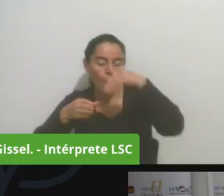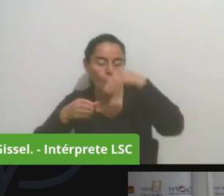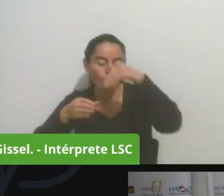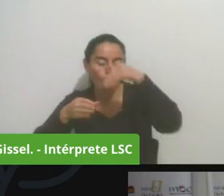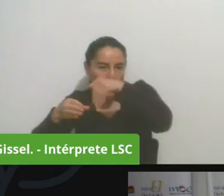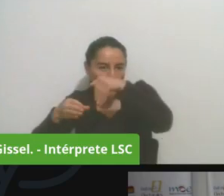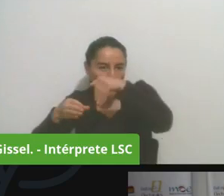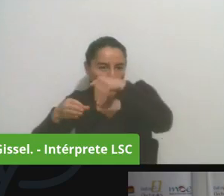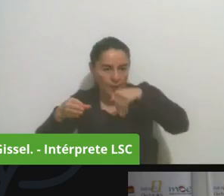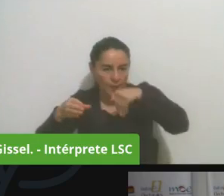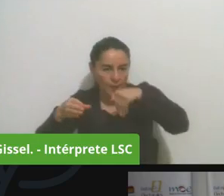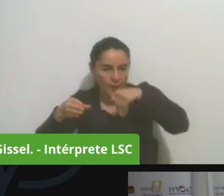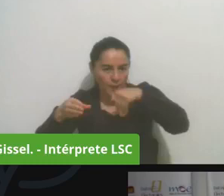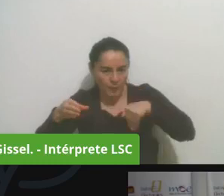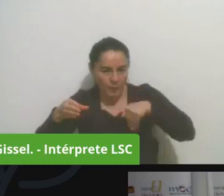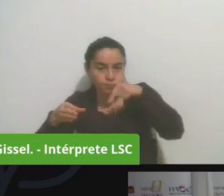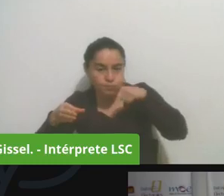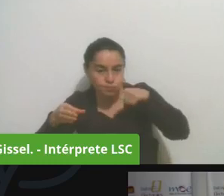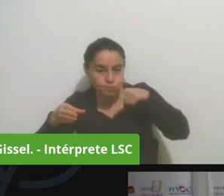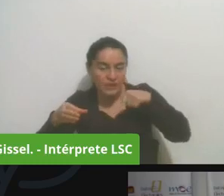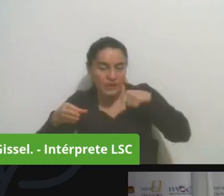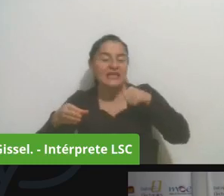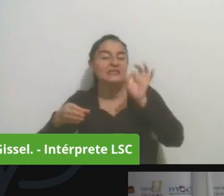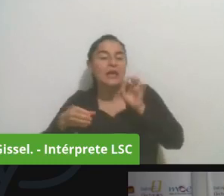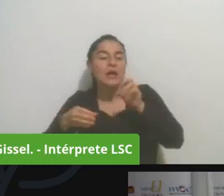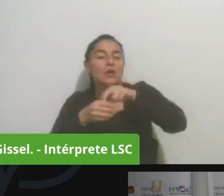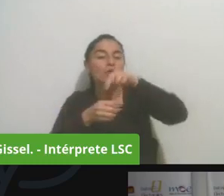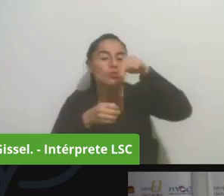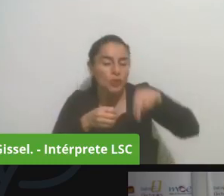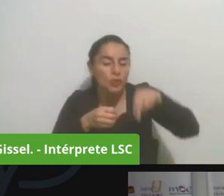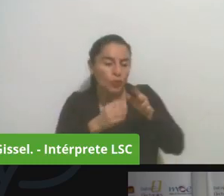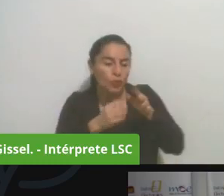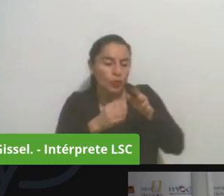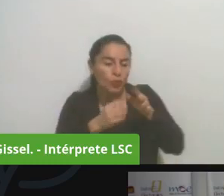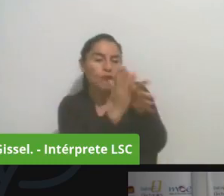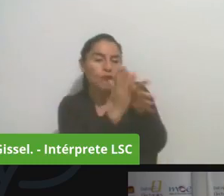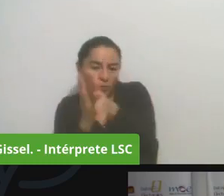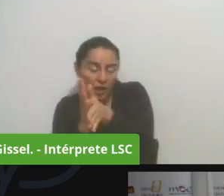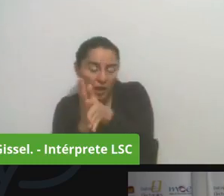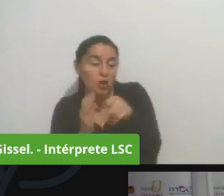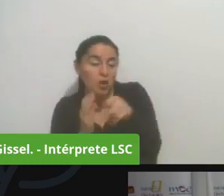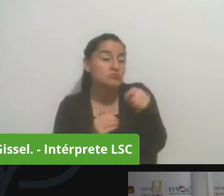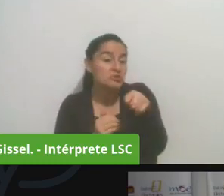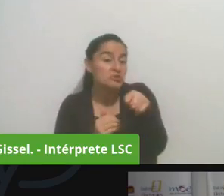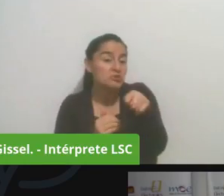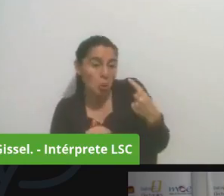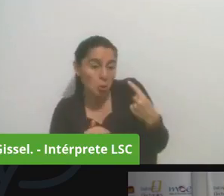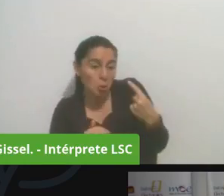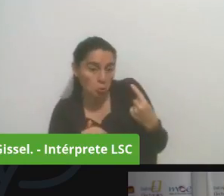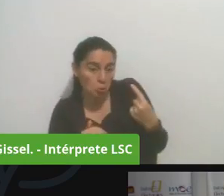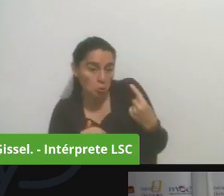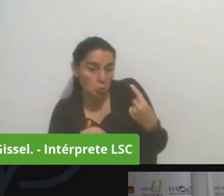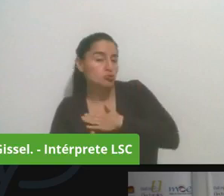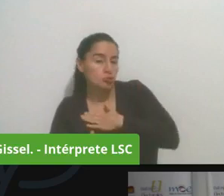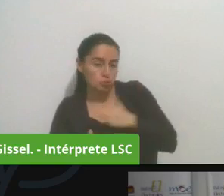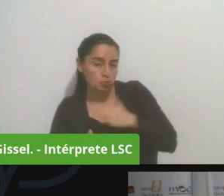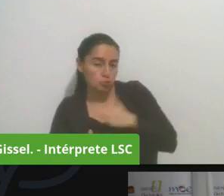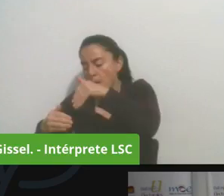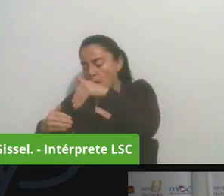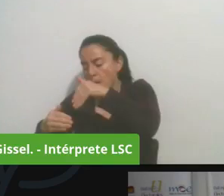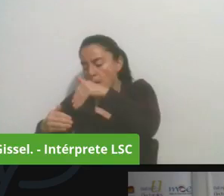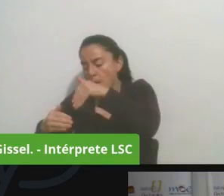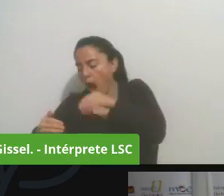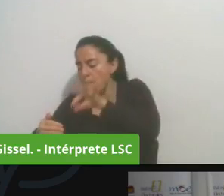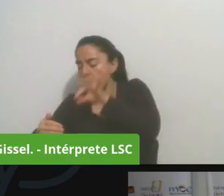preguntar qué fue lo que pasó con ese reporte pero lo que se va a dar cuenta de más en informes públicos así como este que estamos haciendo en ese momento